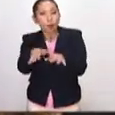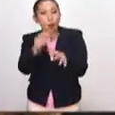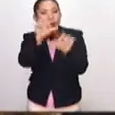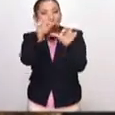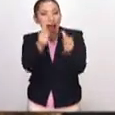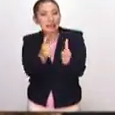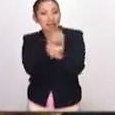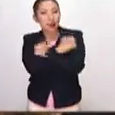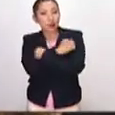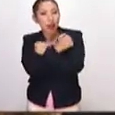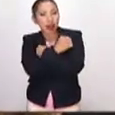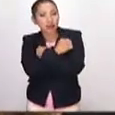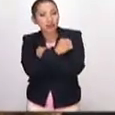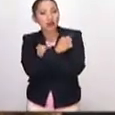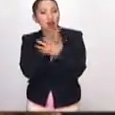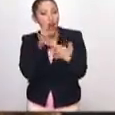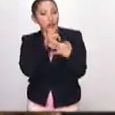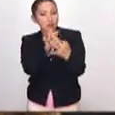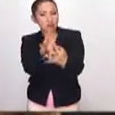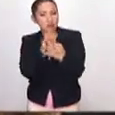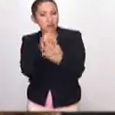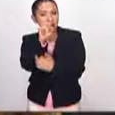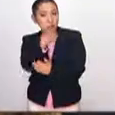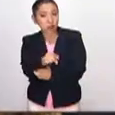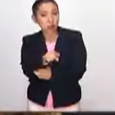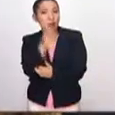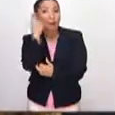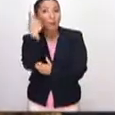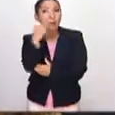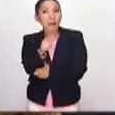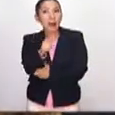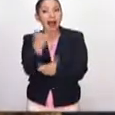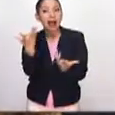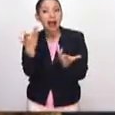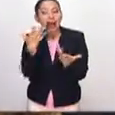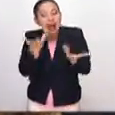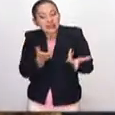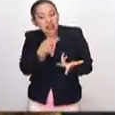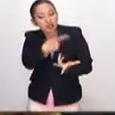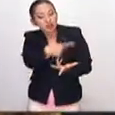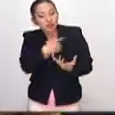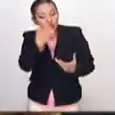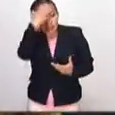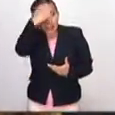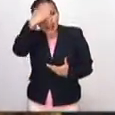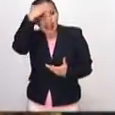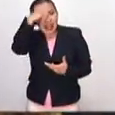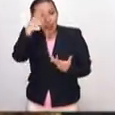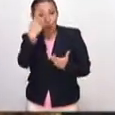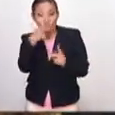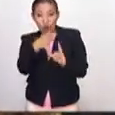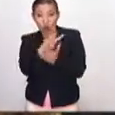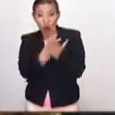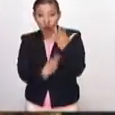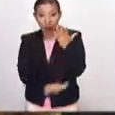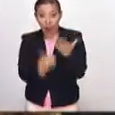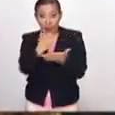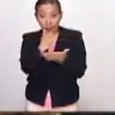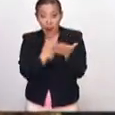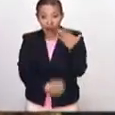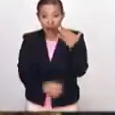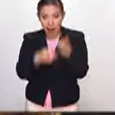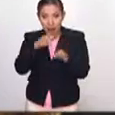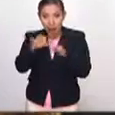O sea, arte y educación van como de la mano justo para propiciar experiencias. O uno de los programas que